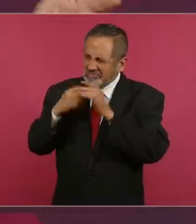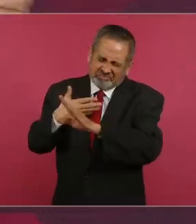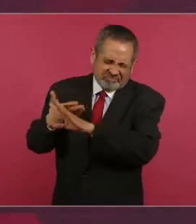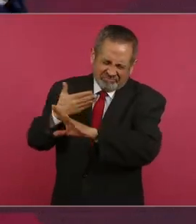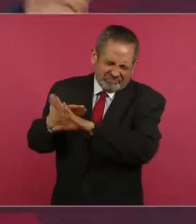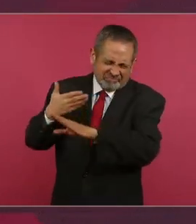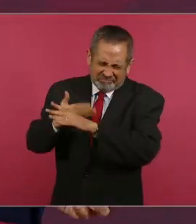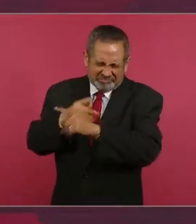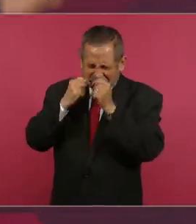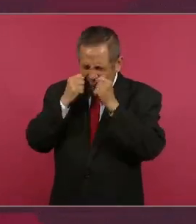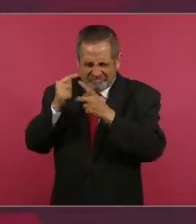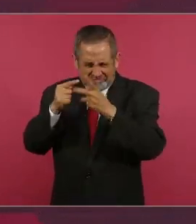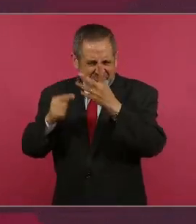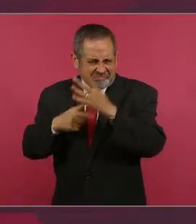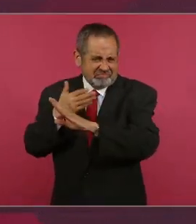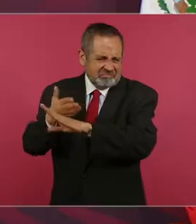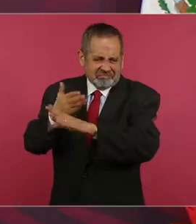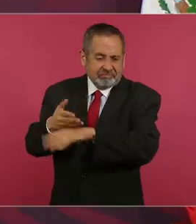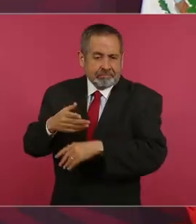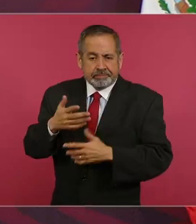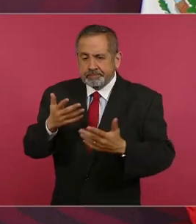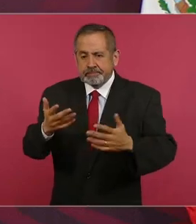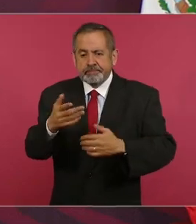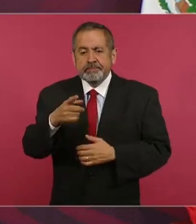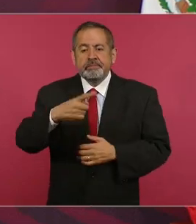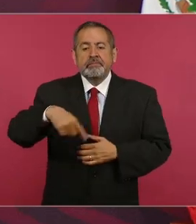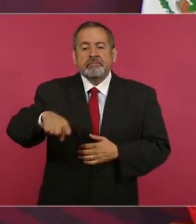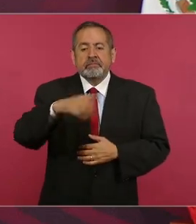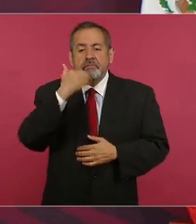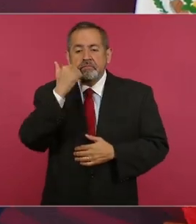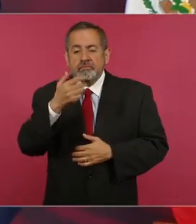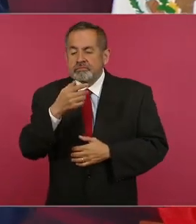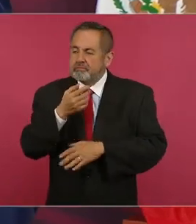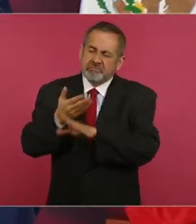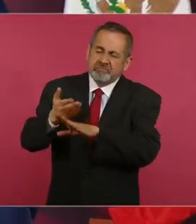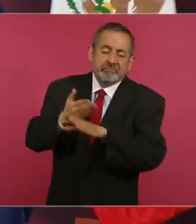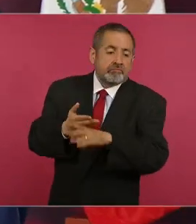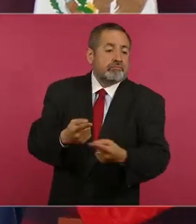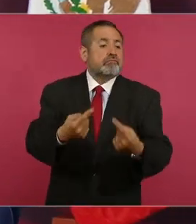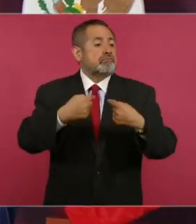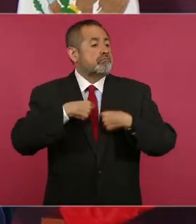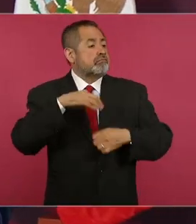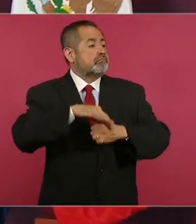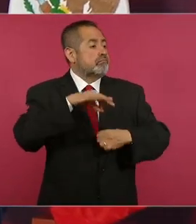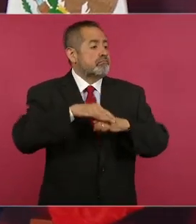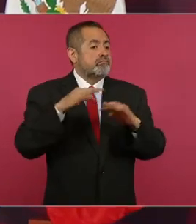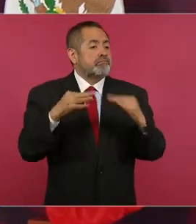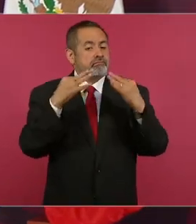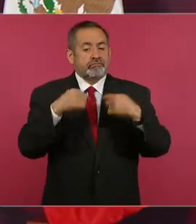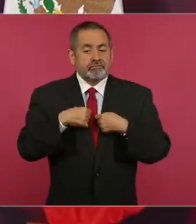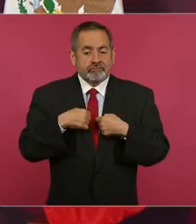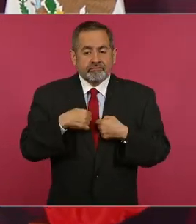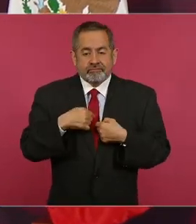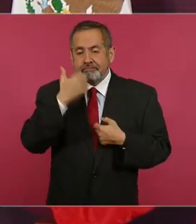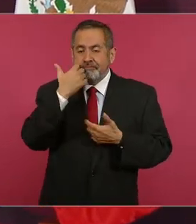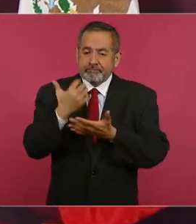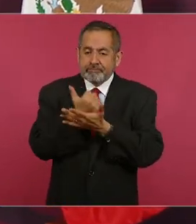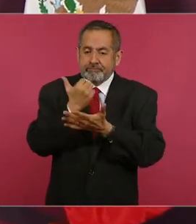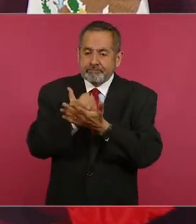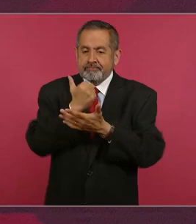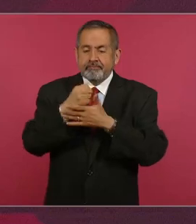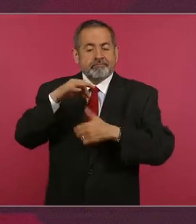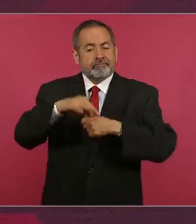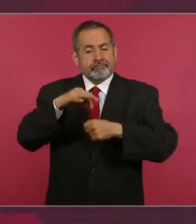quieren sacar votos, quieren obtener votos.